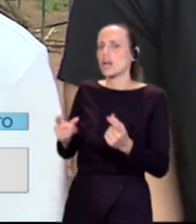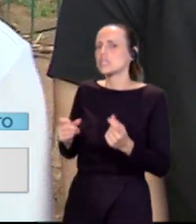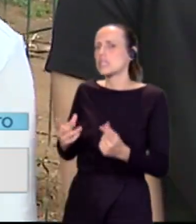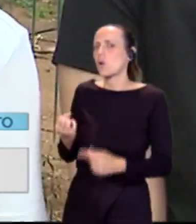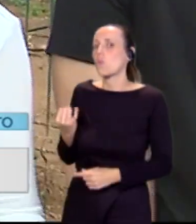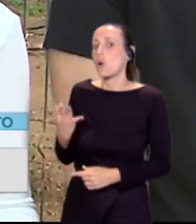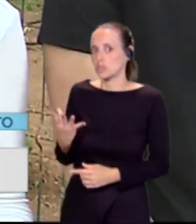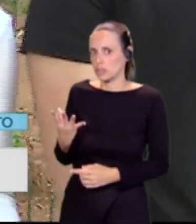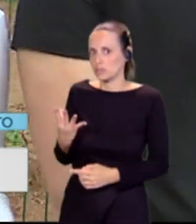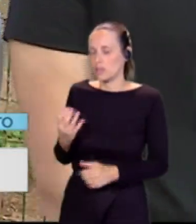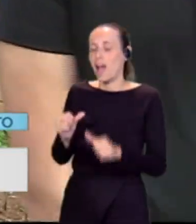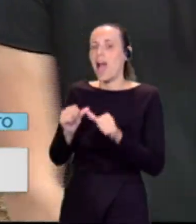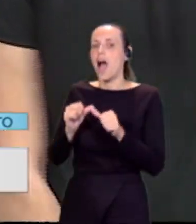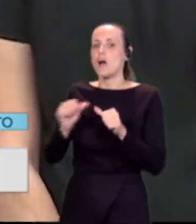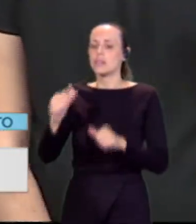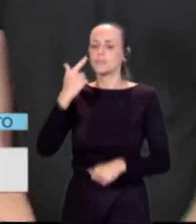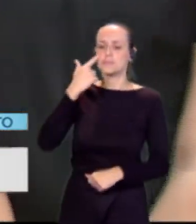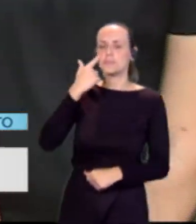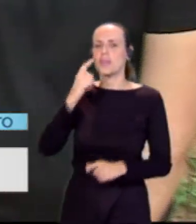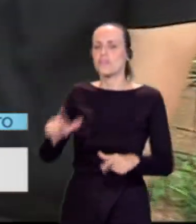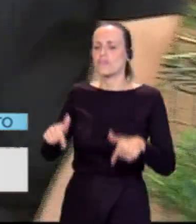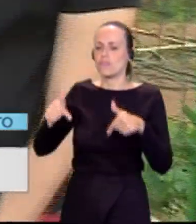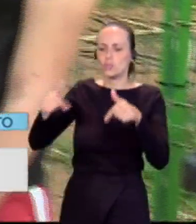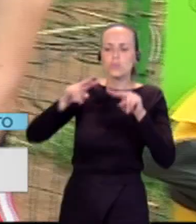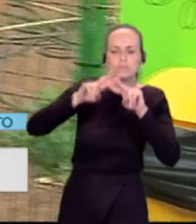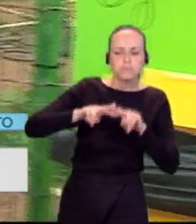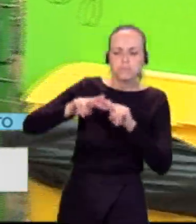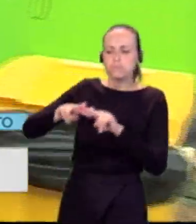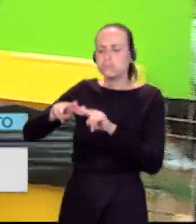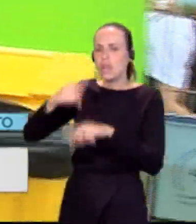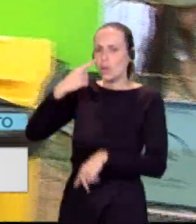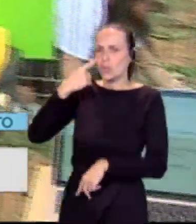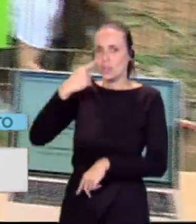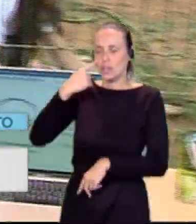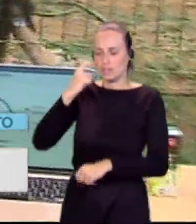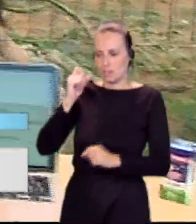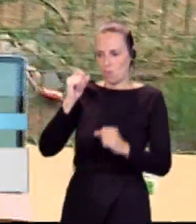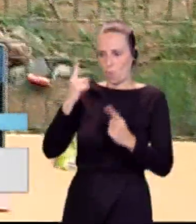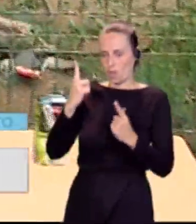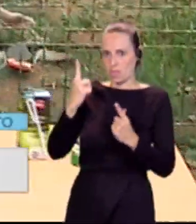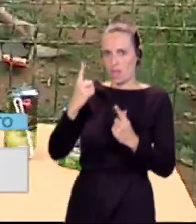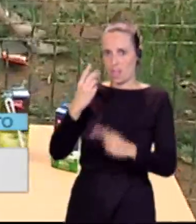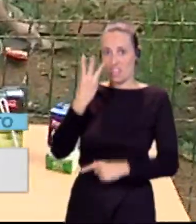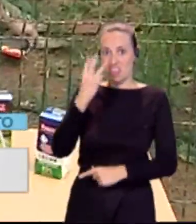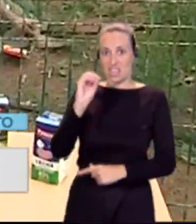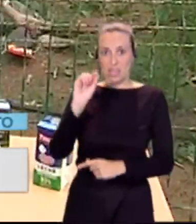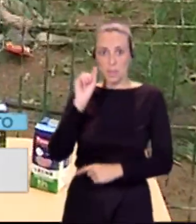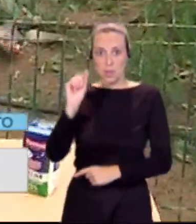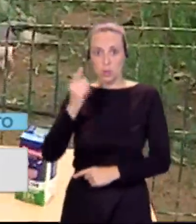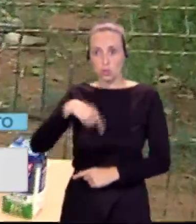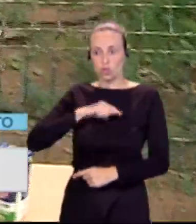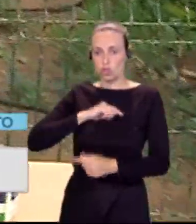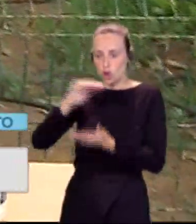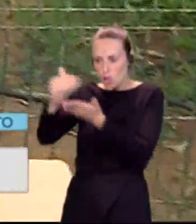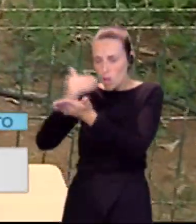a raíz de eso hicimos una auditoría de residuos, en la que nos dimos cuenta que en 30 minutos recaudábamos 5